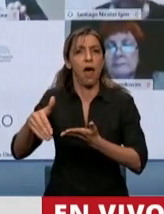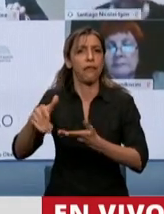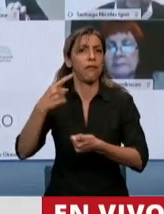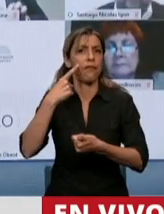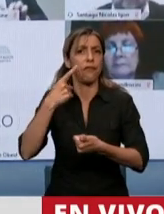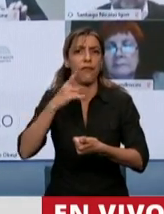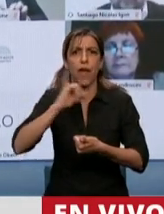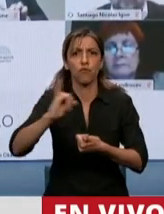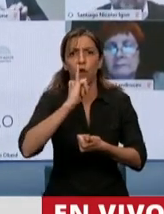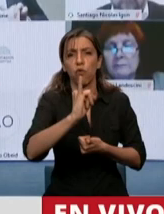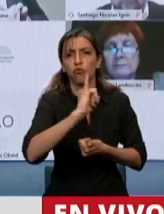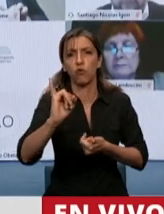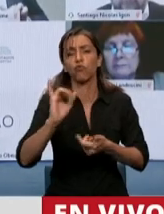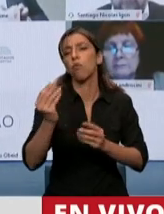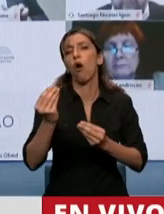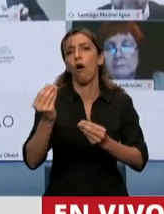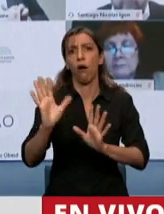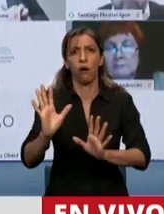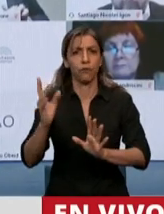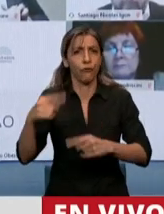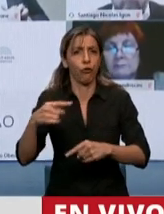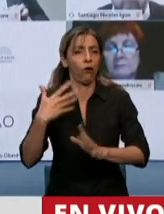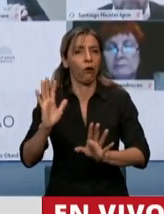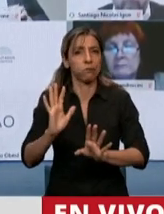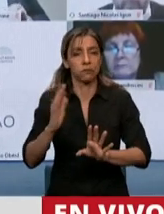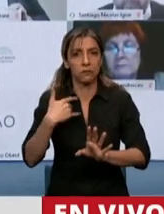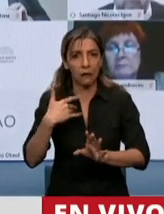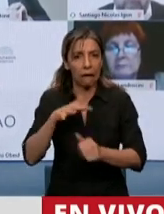siendo discriminados, que hay cuestiones xenófobas.